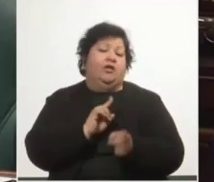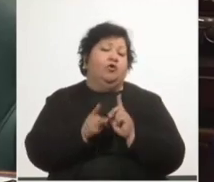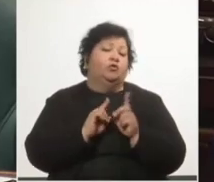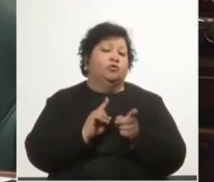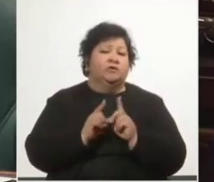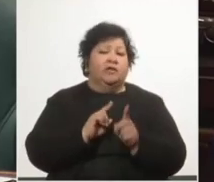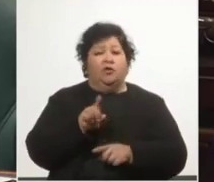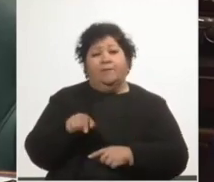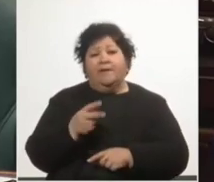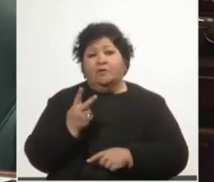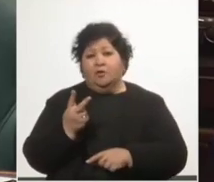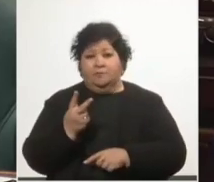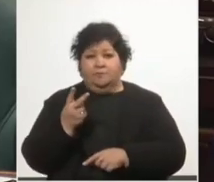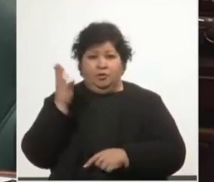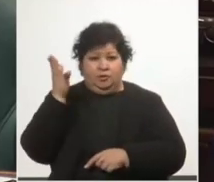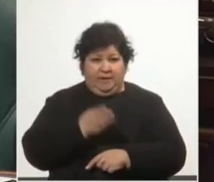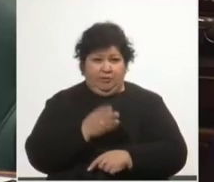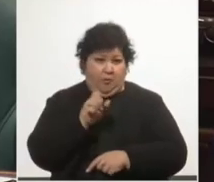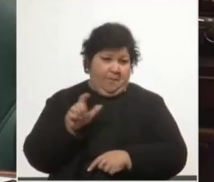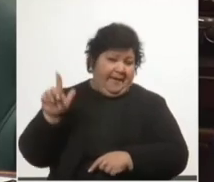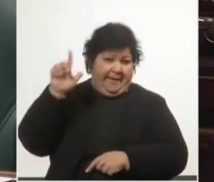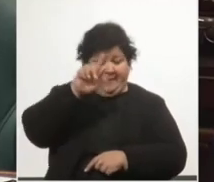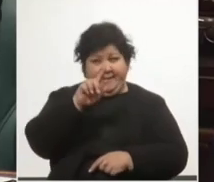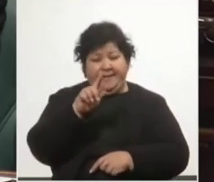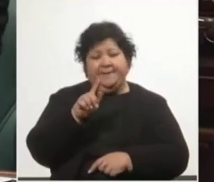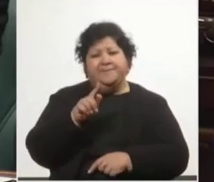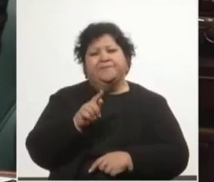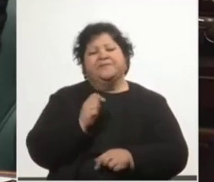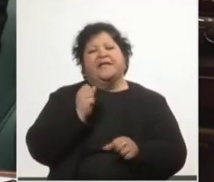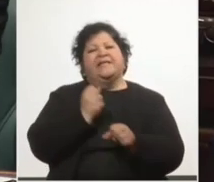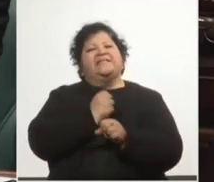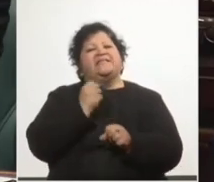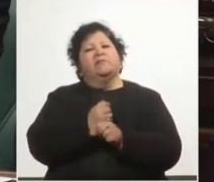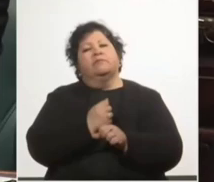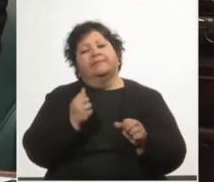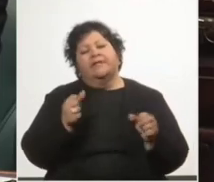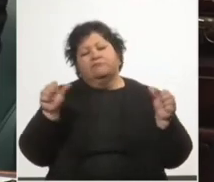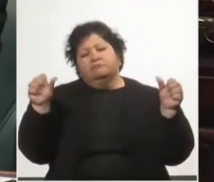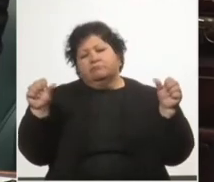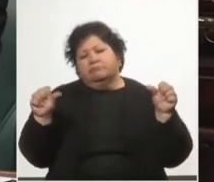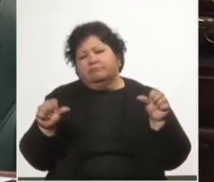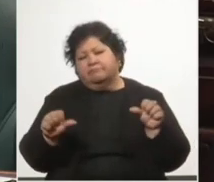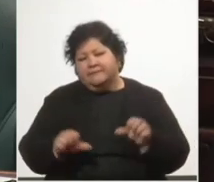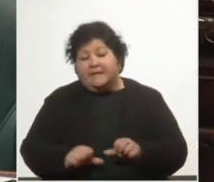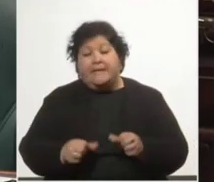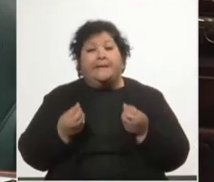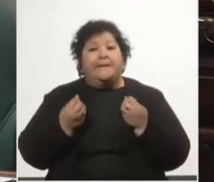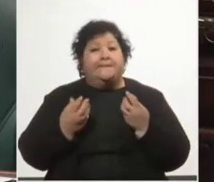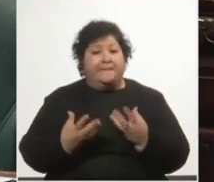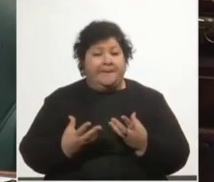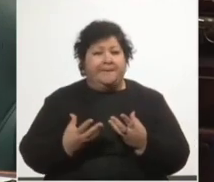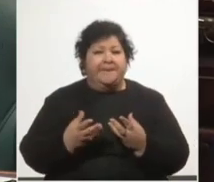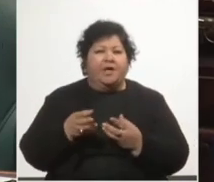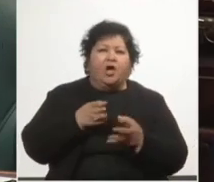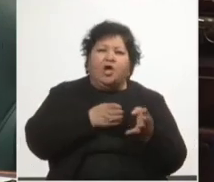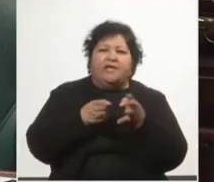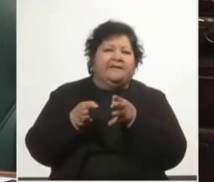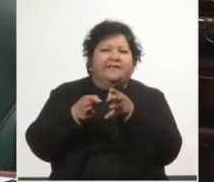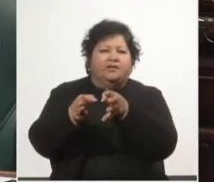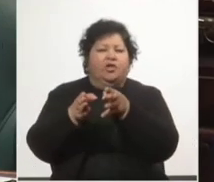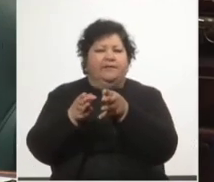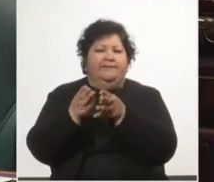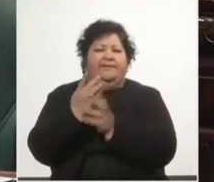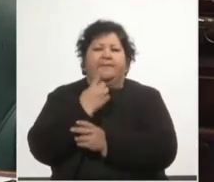,2%. Las razones de este desempeño decepcionante hay que buscarlas en la orientación de la política económica llevada